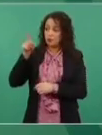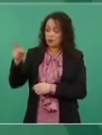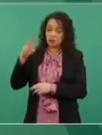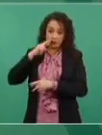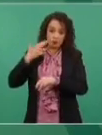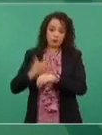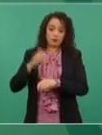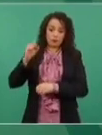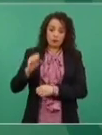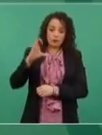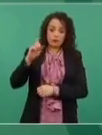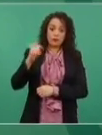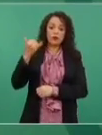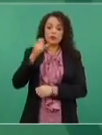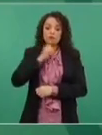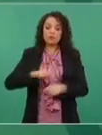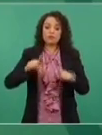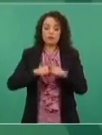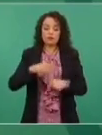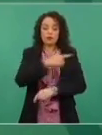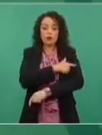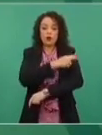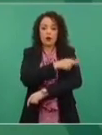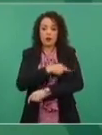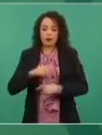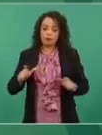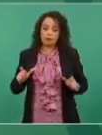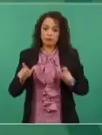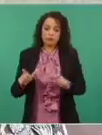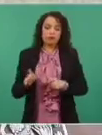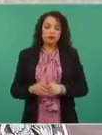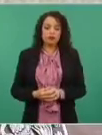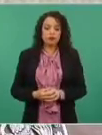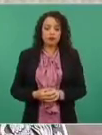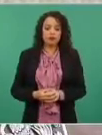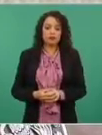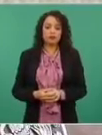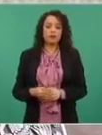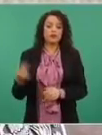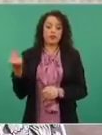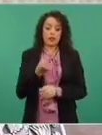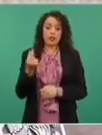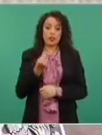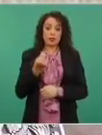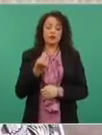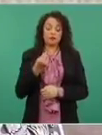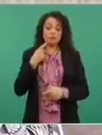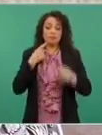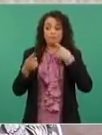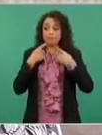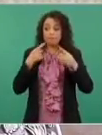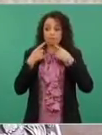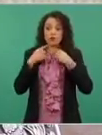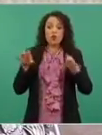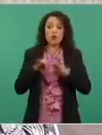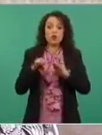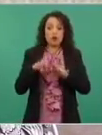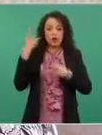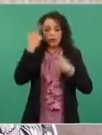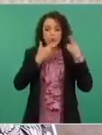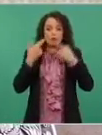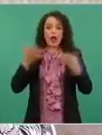la Guardia Nacional para presentar un plan, porque sí es muy